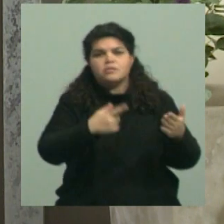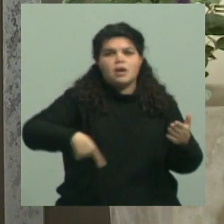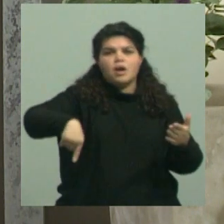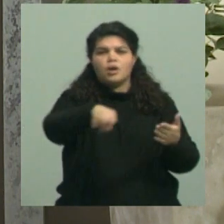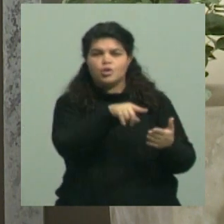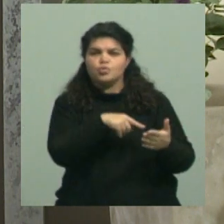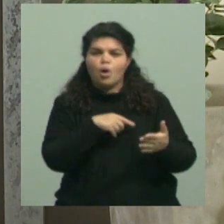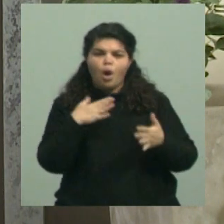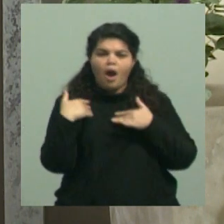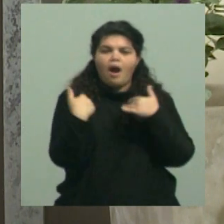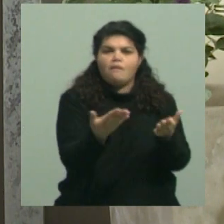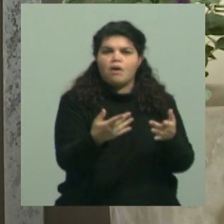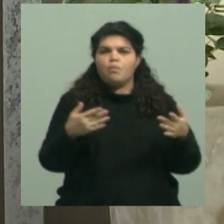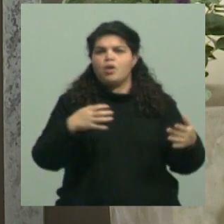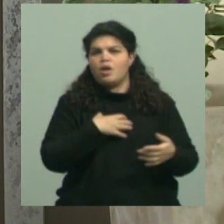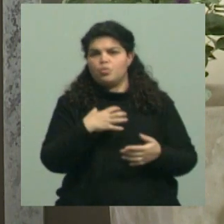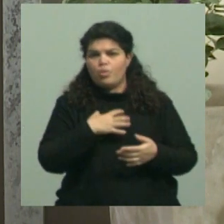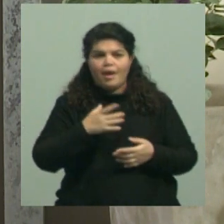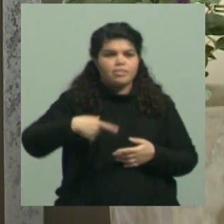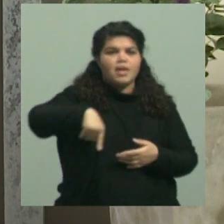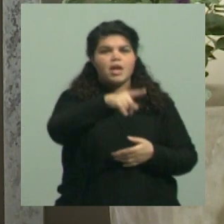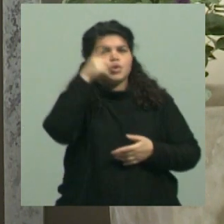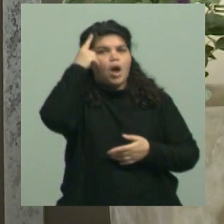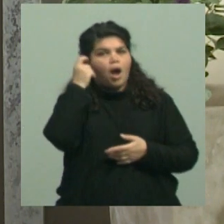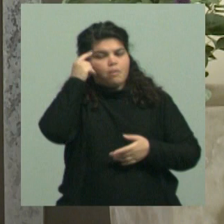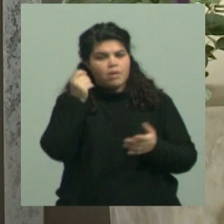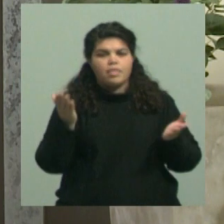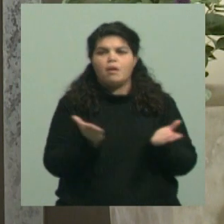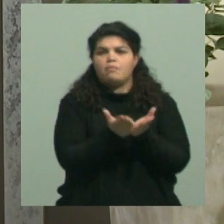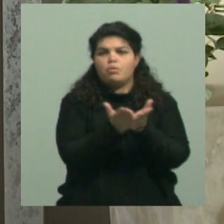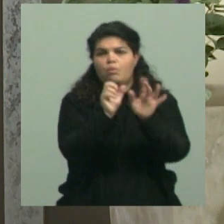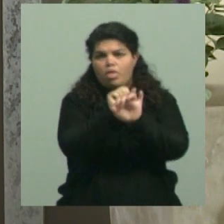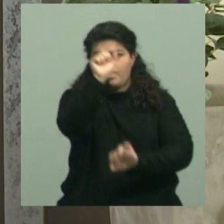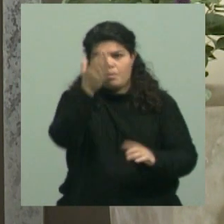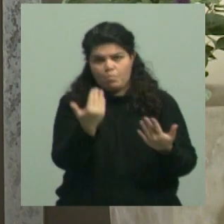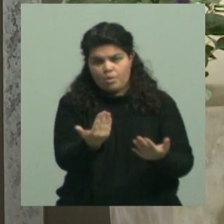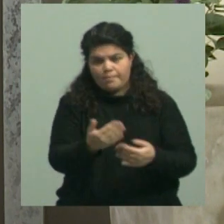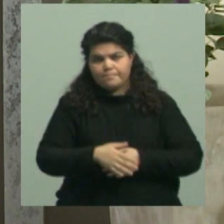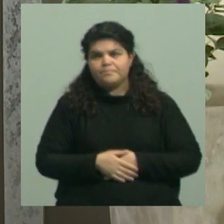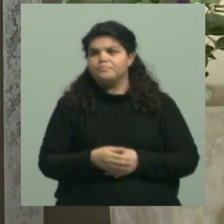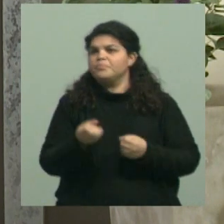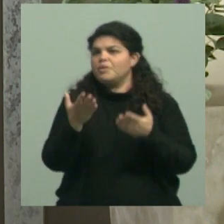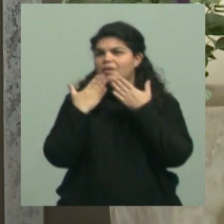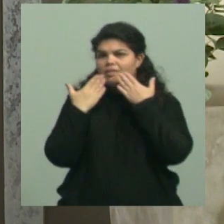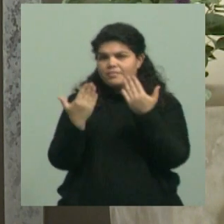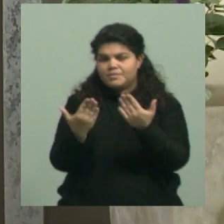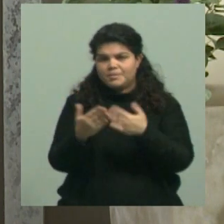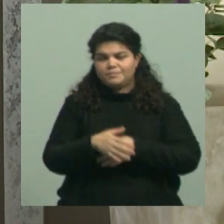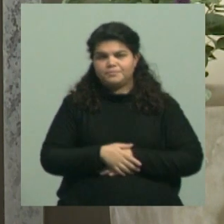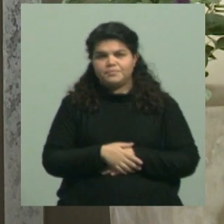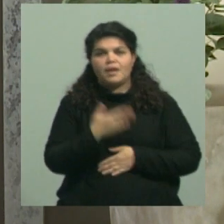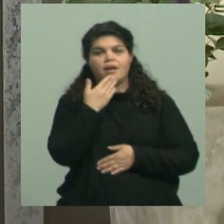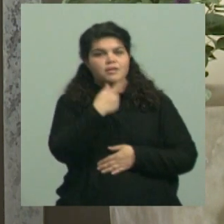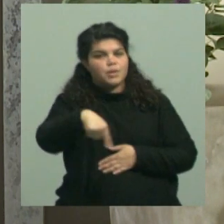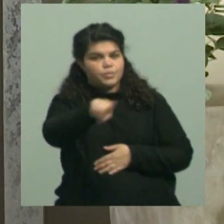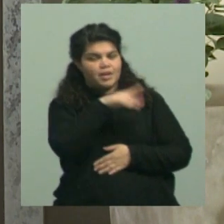cumplir con su, digamos, su formación académica. Sin duda. Muchísimas gracias, Rectora. Gracias a